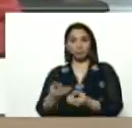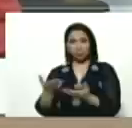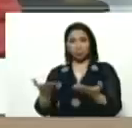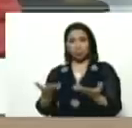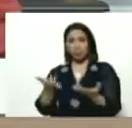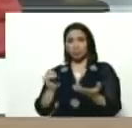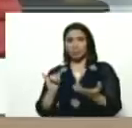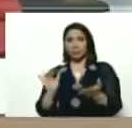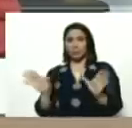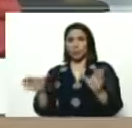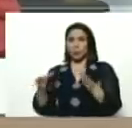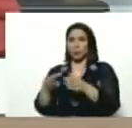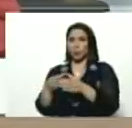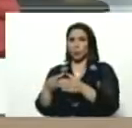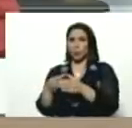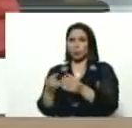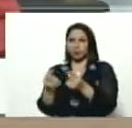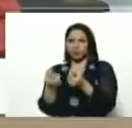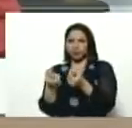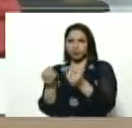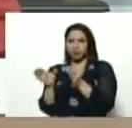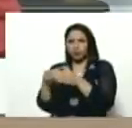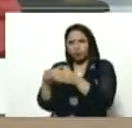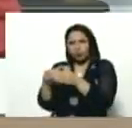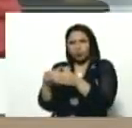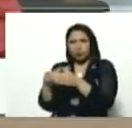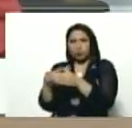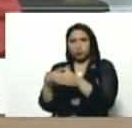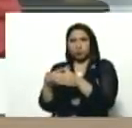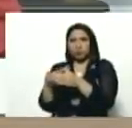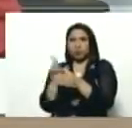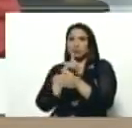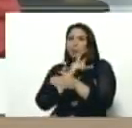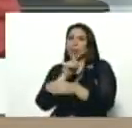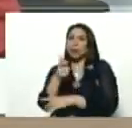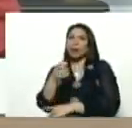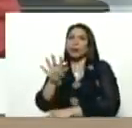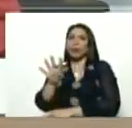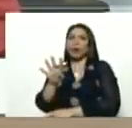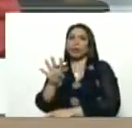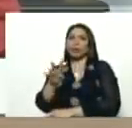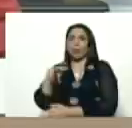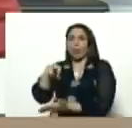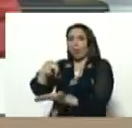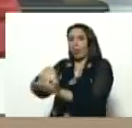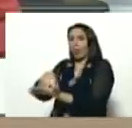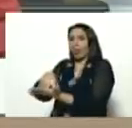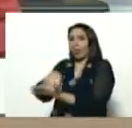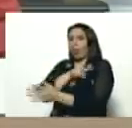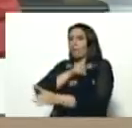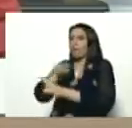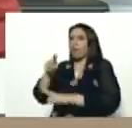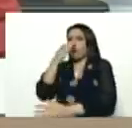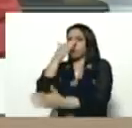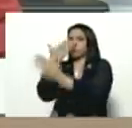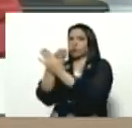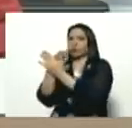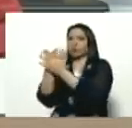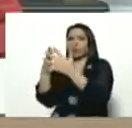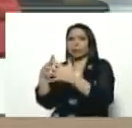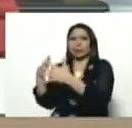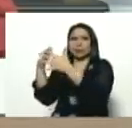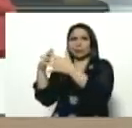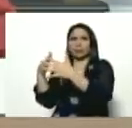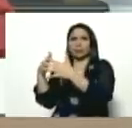grupúsculo, del llamado G4, arrodillado, a las órdenes, Jane Story,